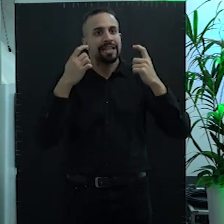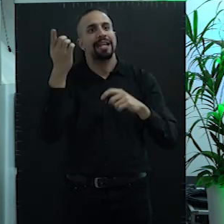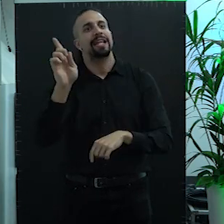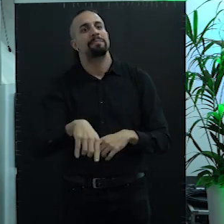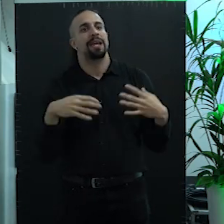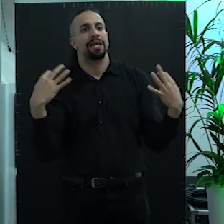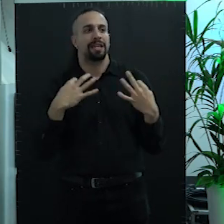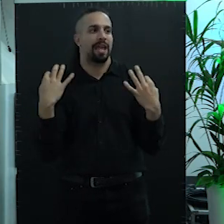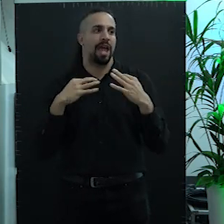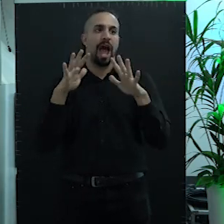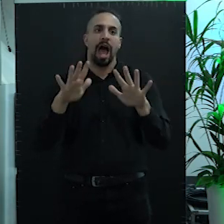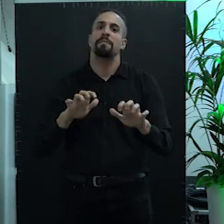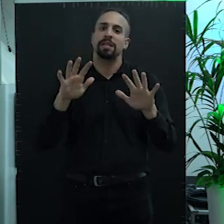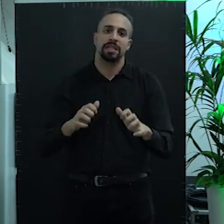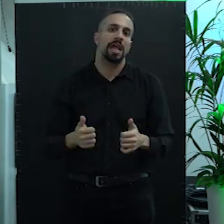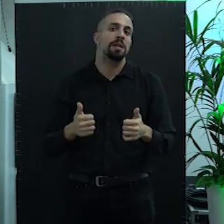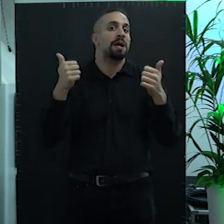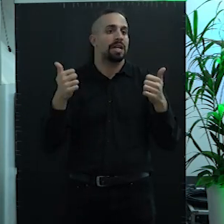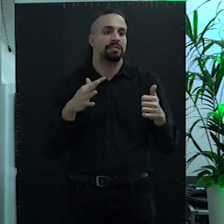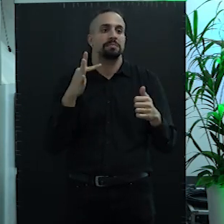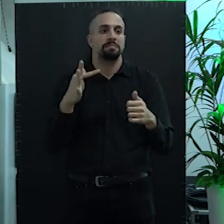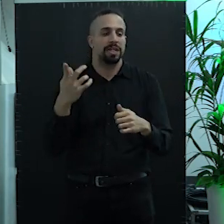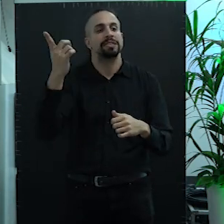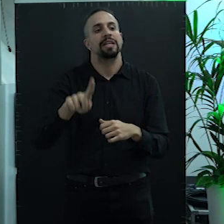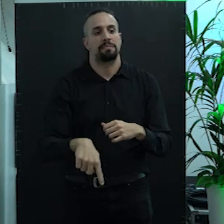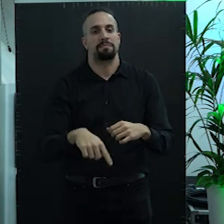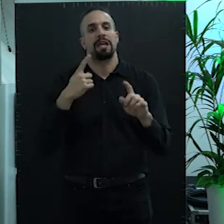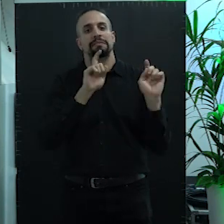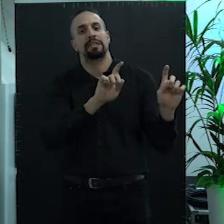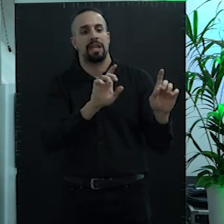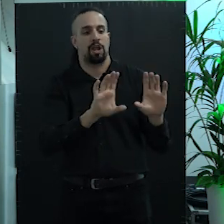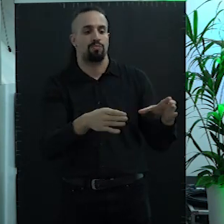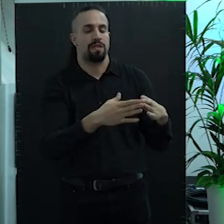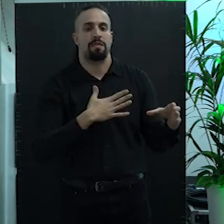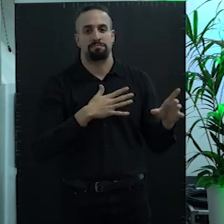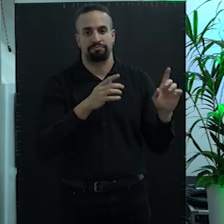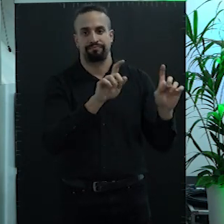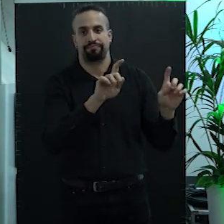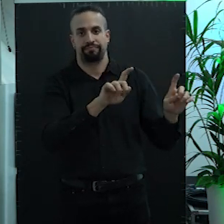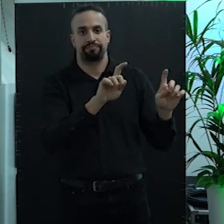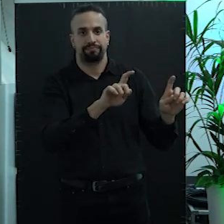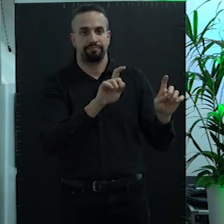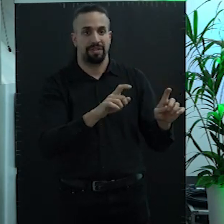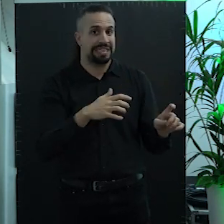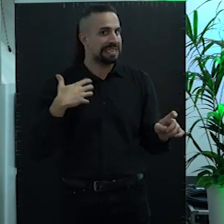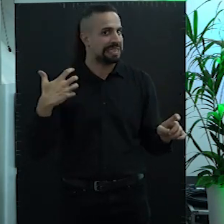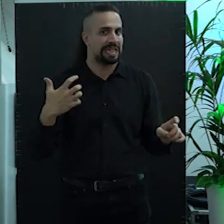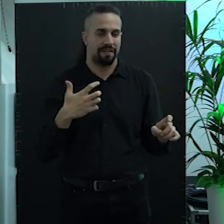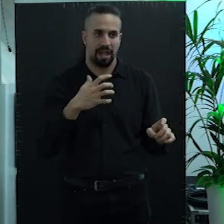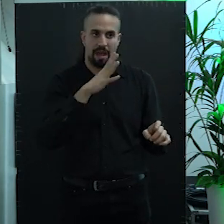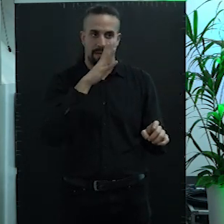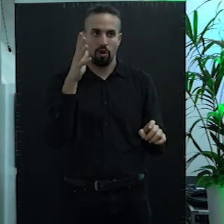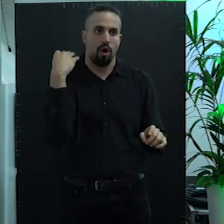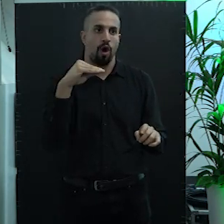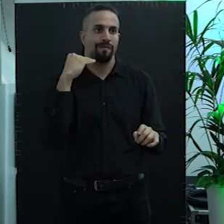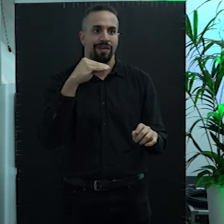mucho más y poder enseñar a mi comunidad que me da una rabia que los